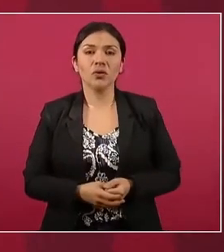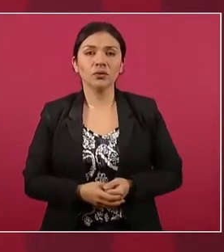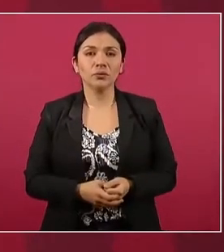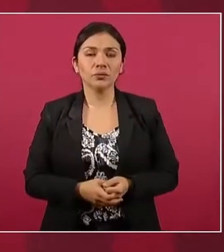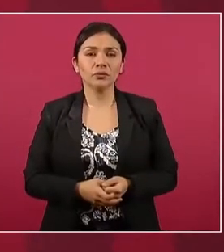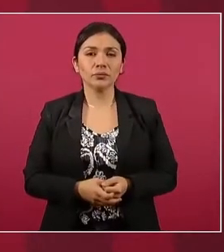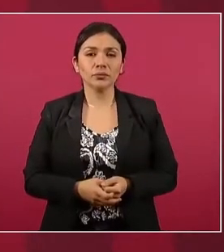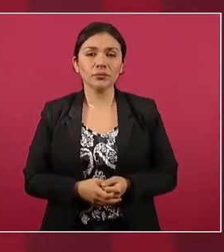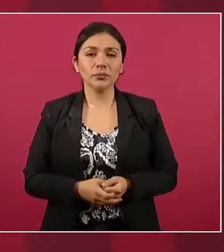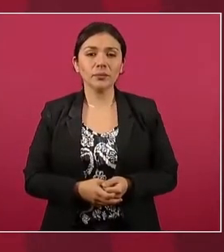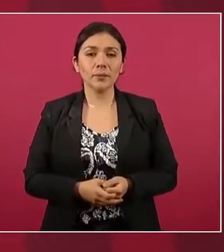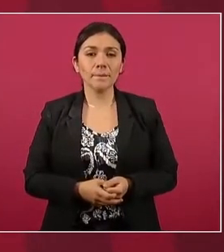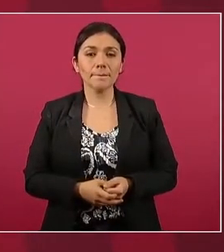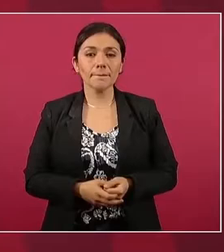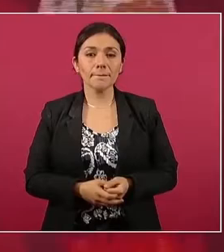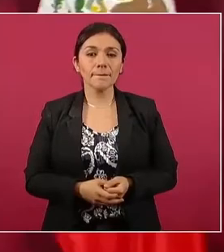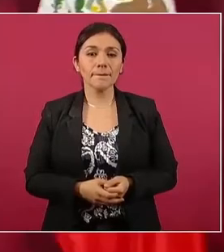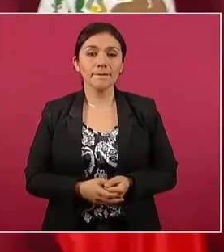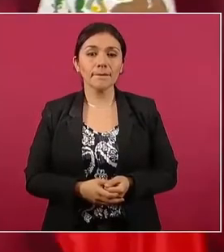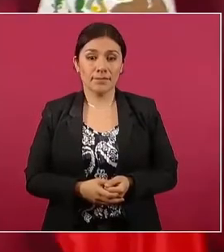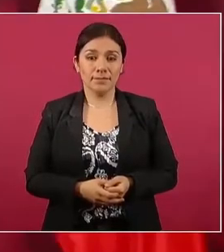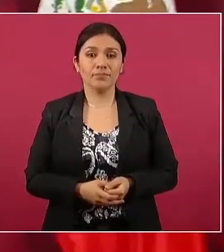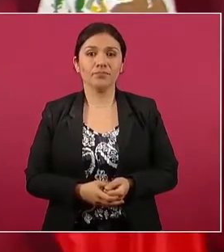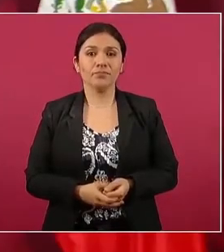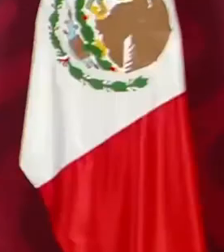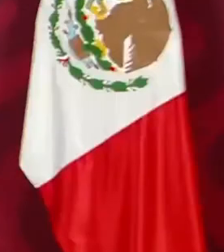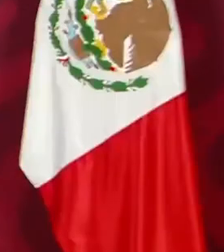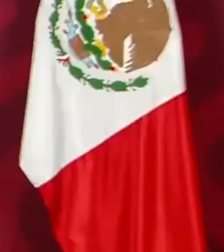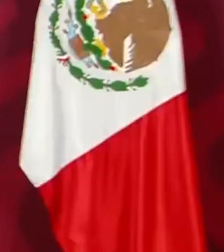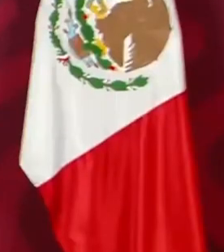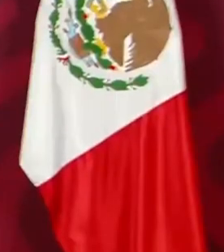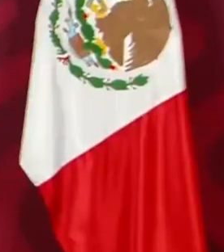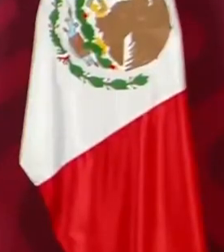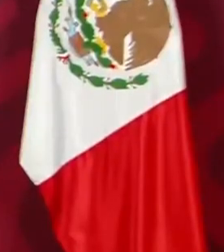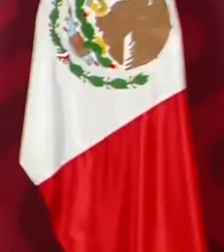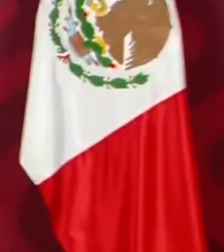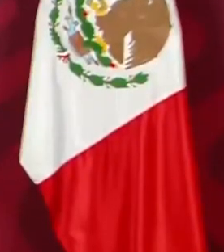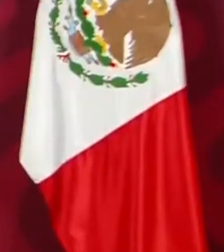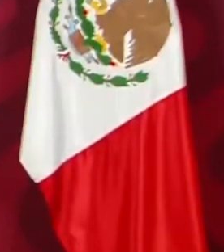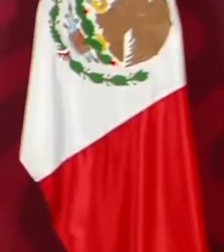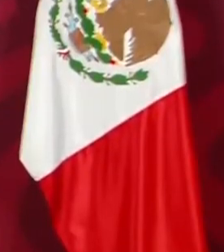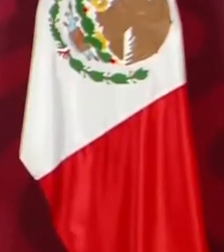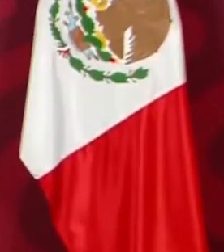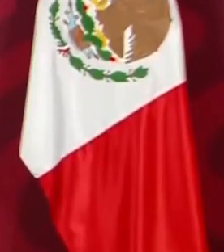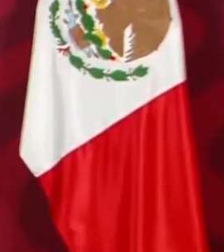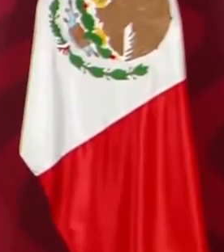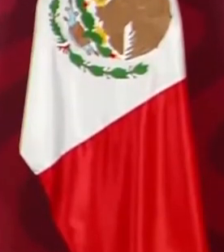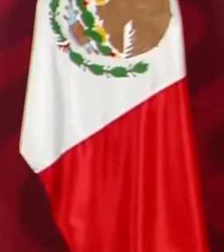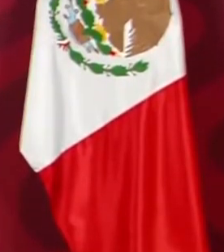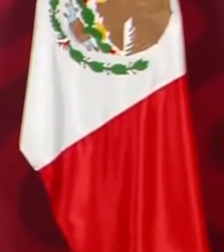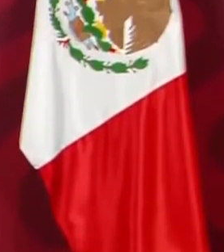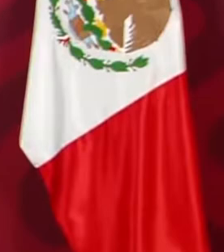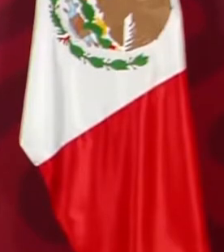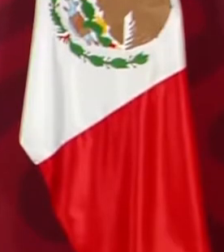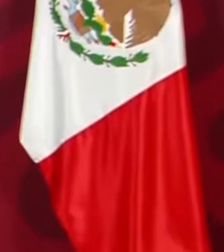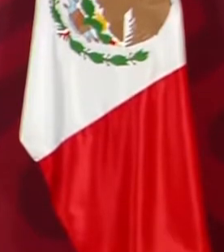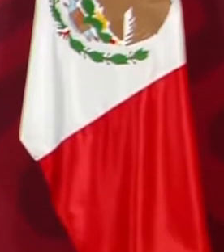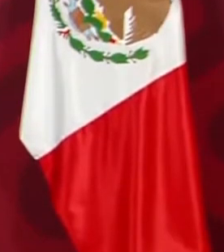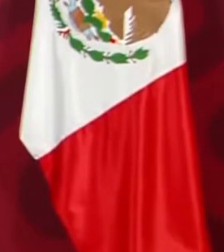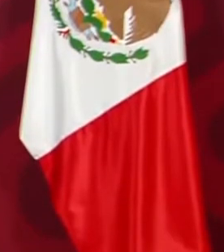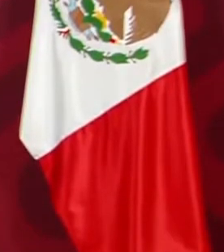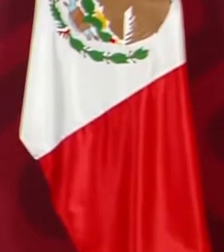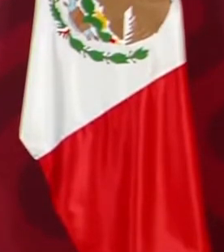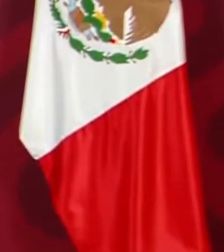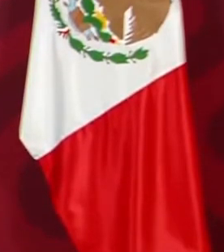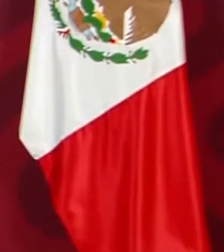Y toda una corriente, pero importante, se